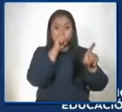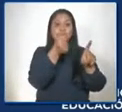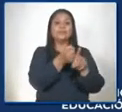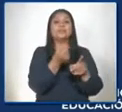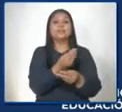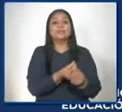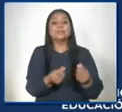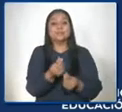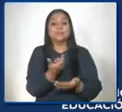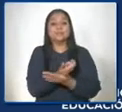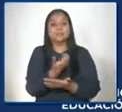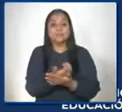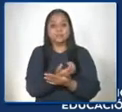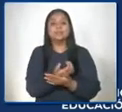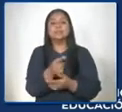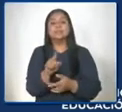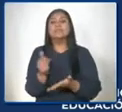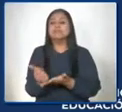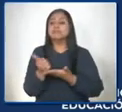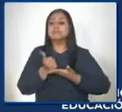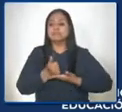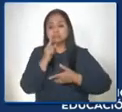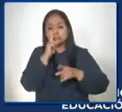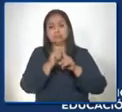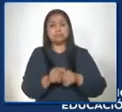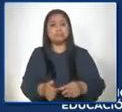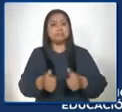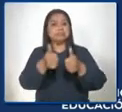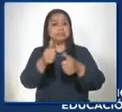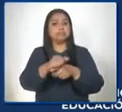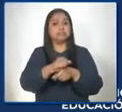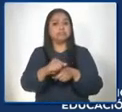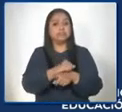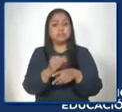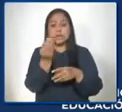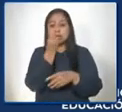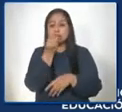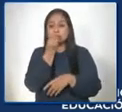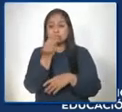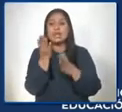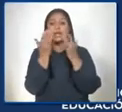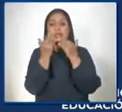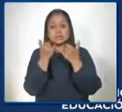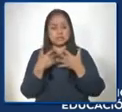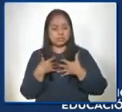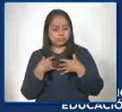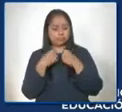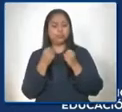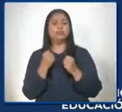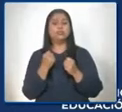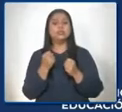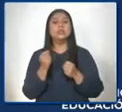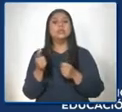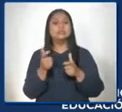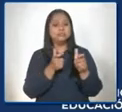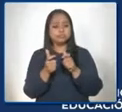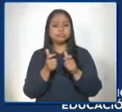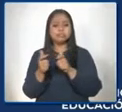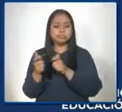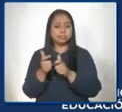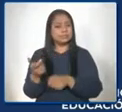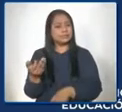que nos ayuda a estimular las buenas prácticas alimentarias, nutricionales manejando el adecuado